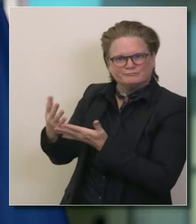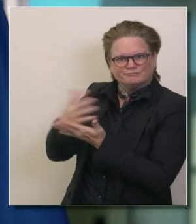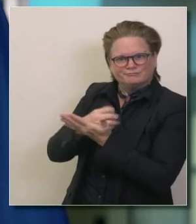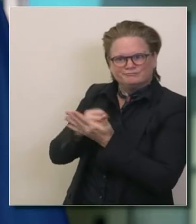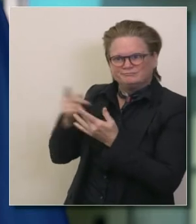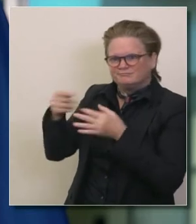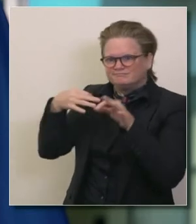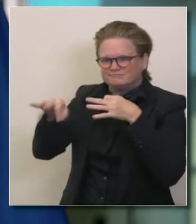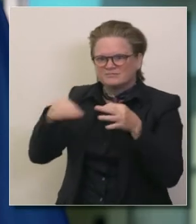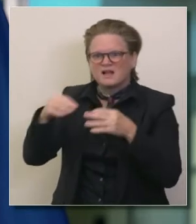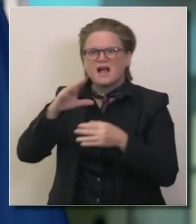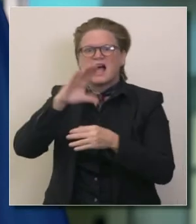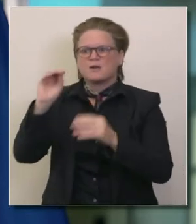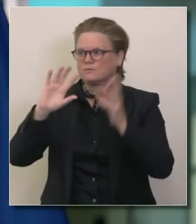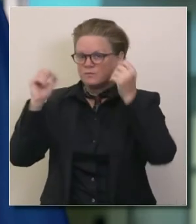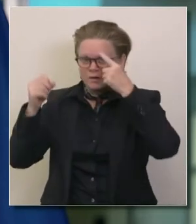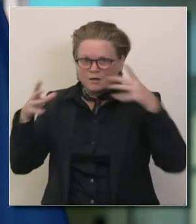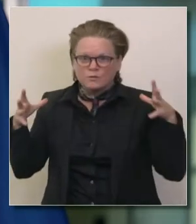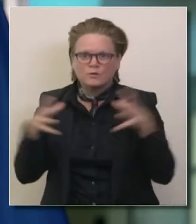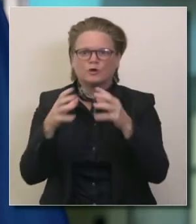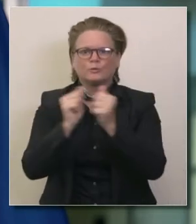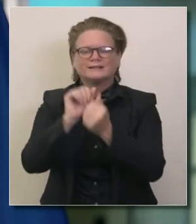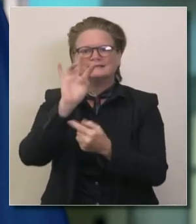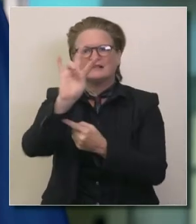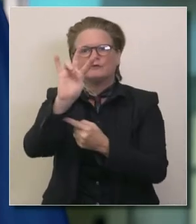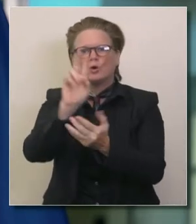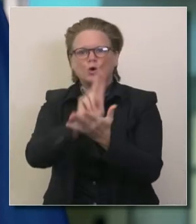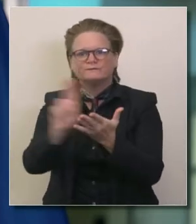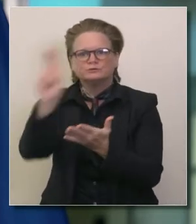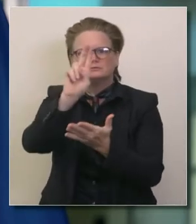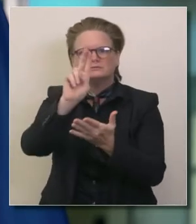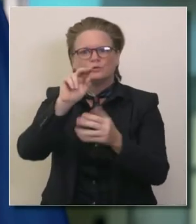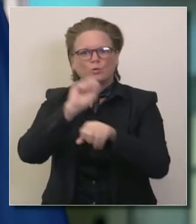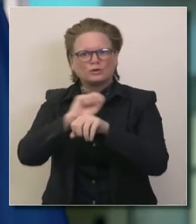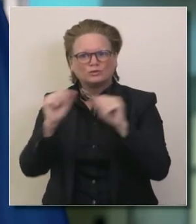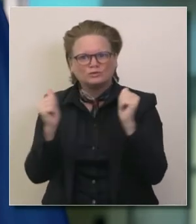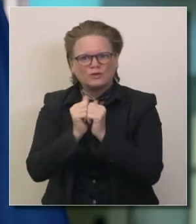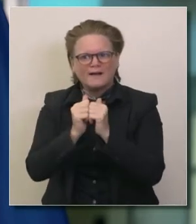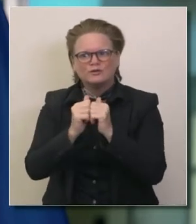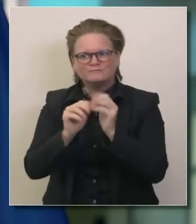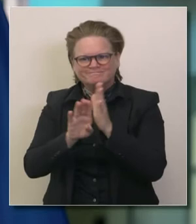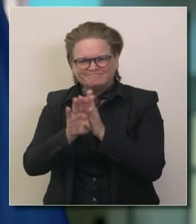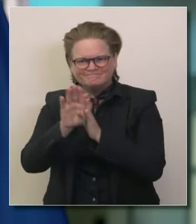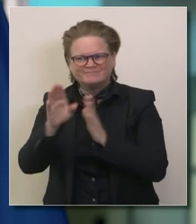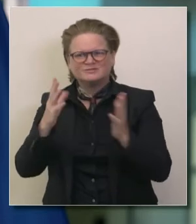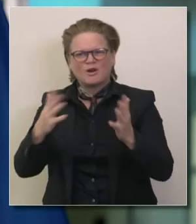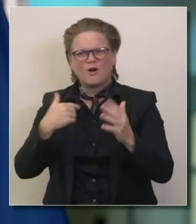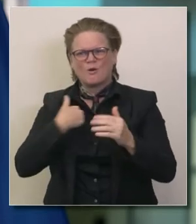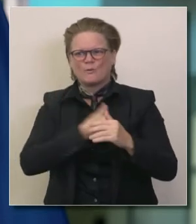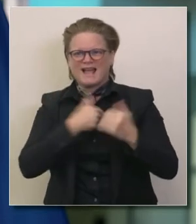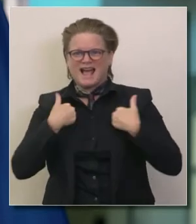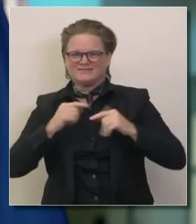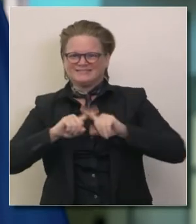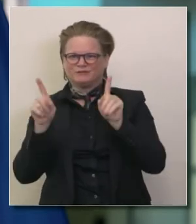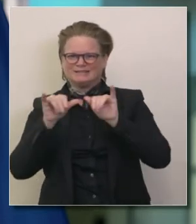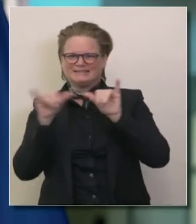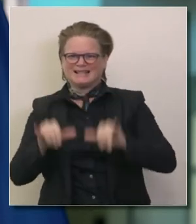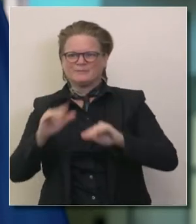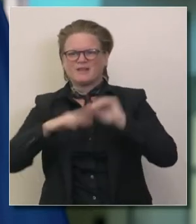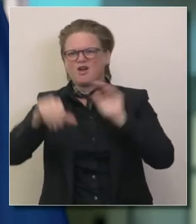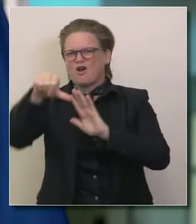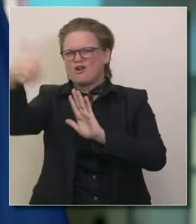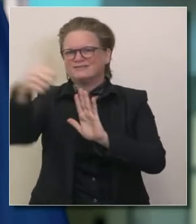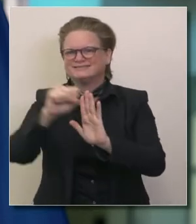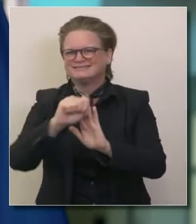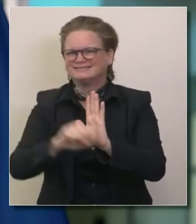ahora en siete universidades de California y es un poco diferente en California y le voy a decir por qué y tiene